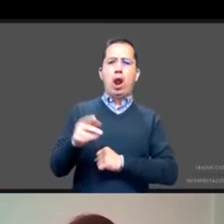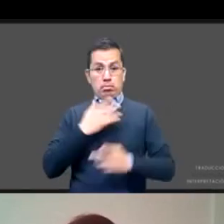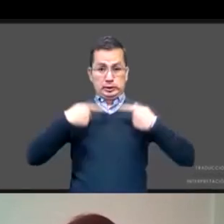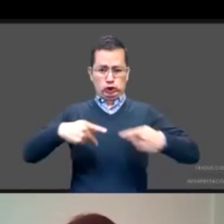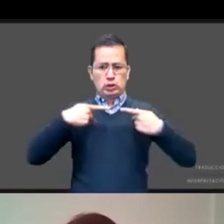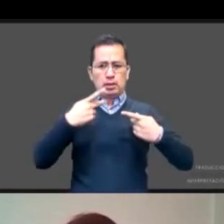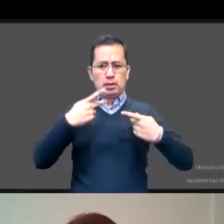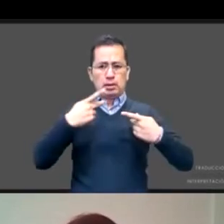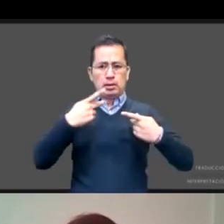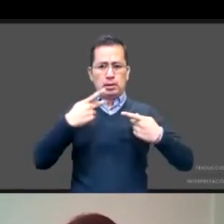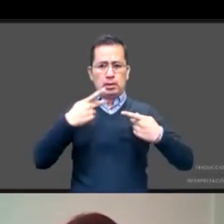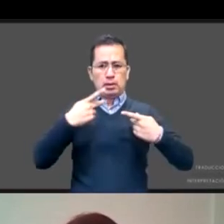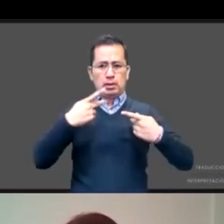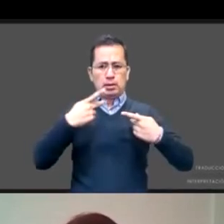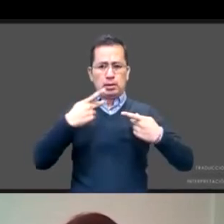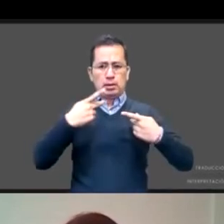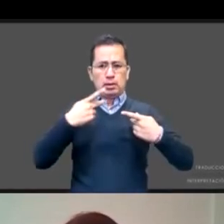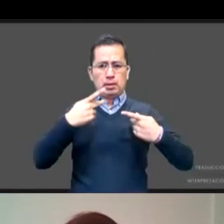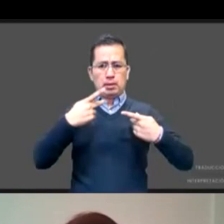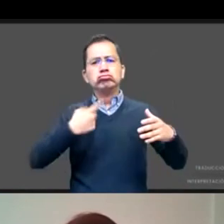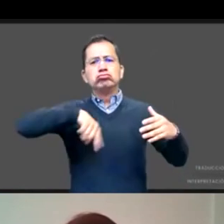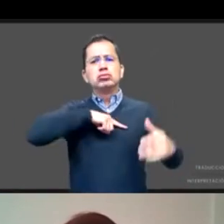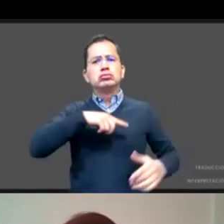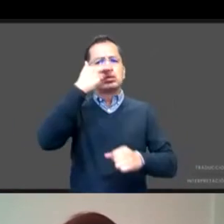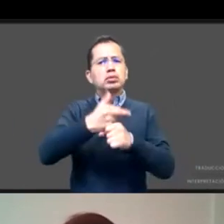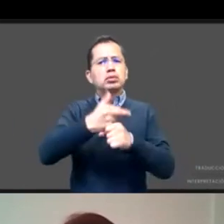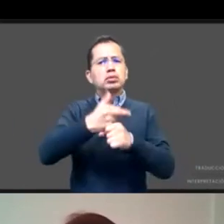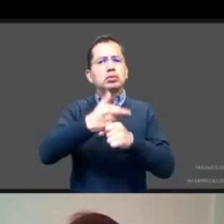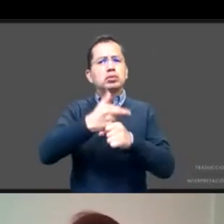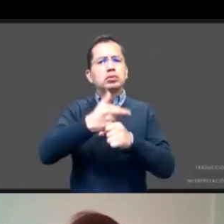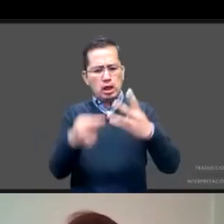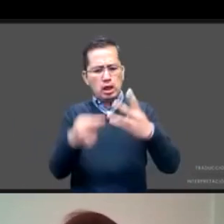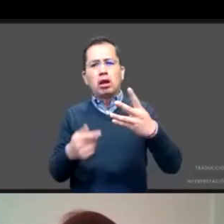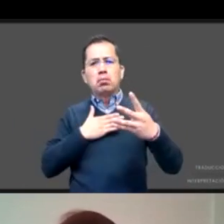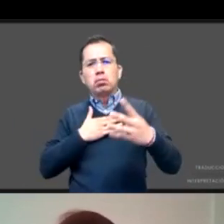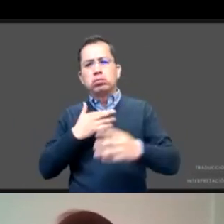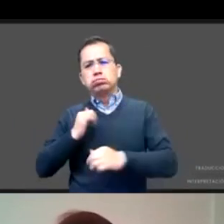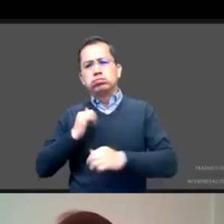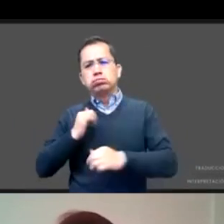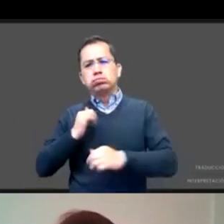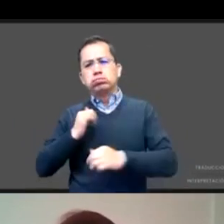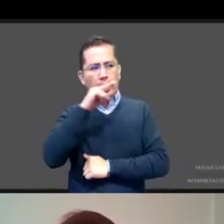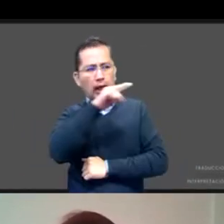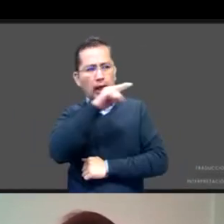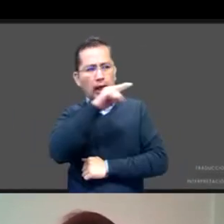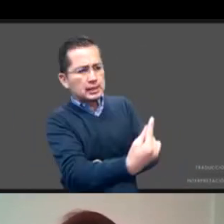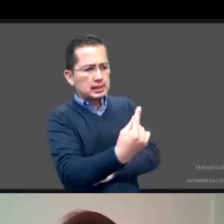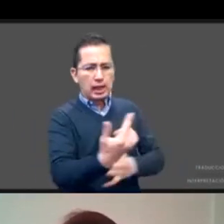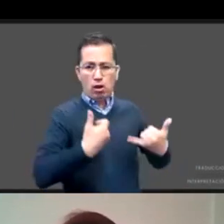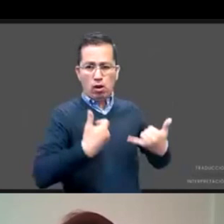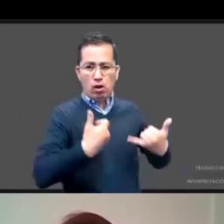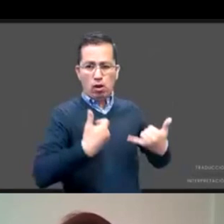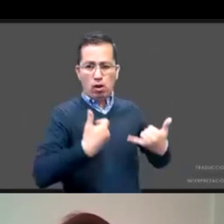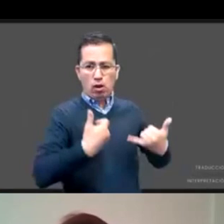tenemos en las instituciones para poder ir erradicando esta violencia contra niñas y adolescentes que genera